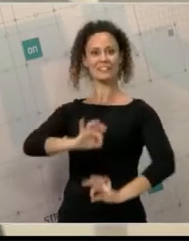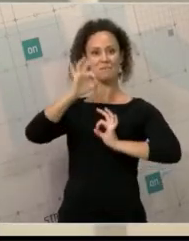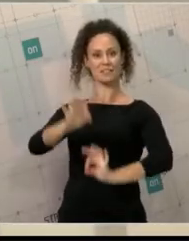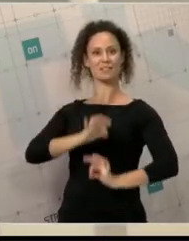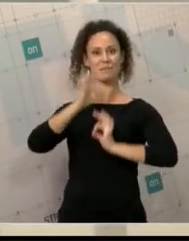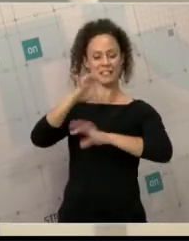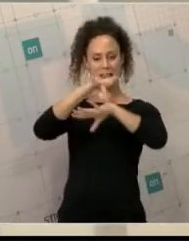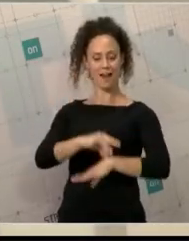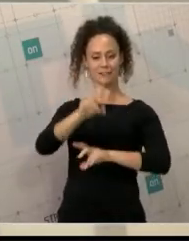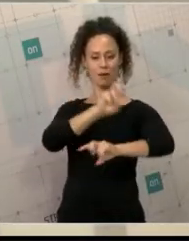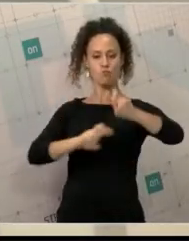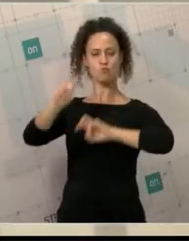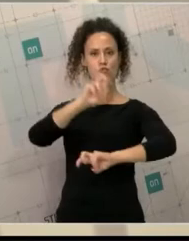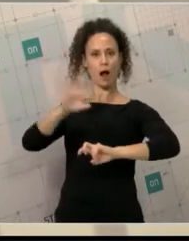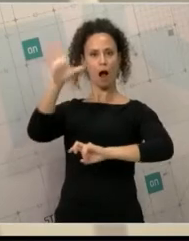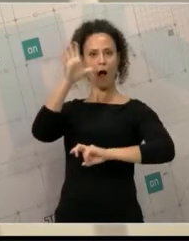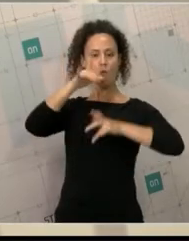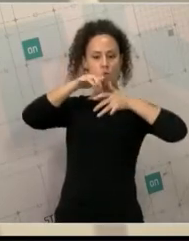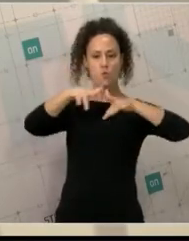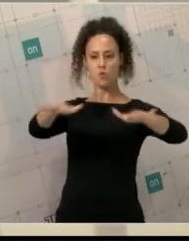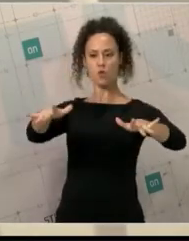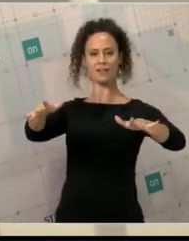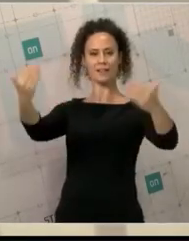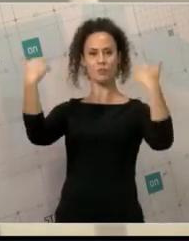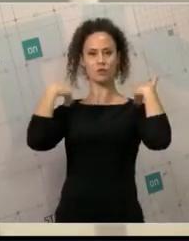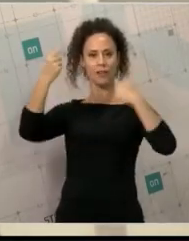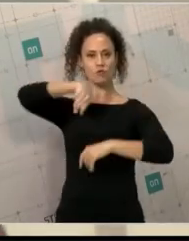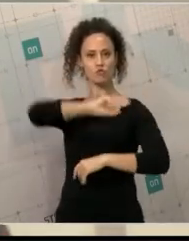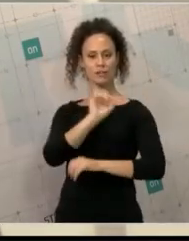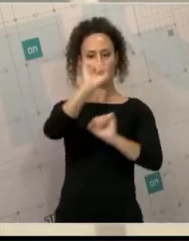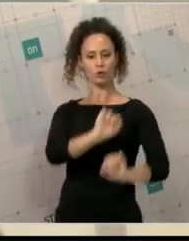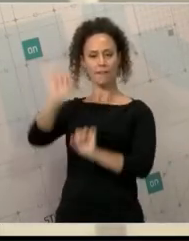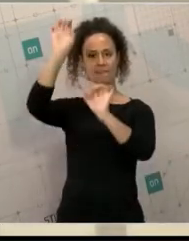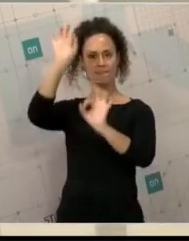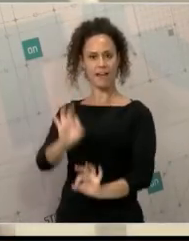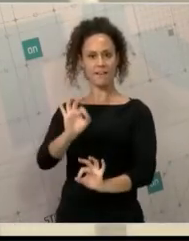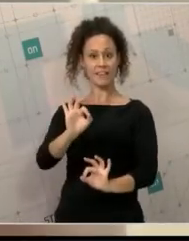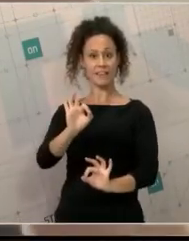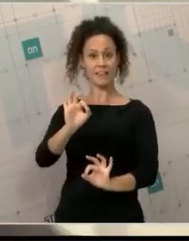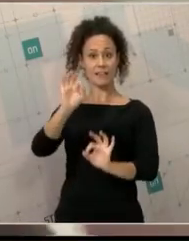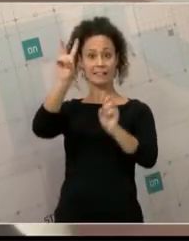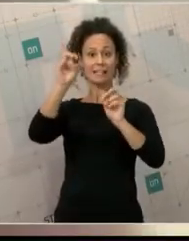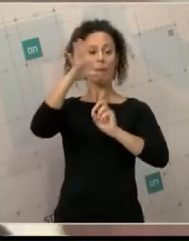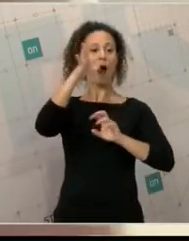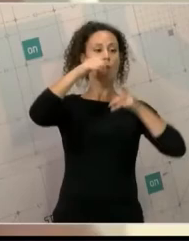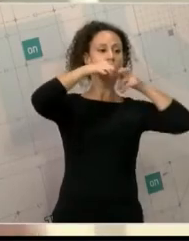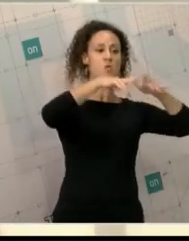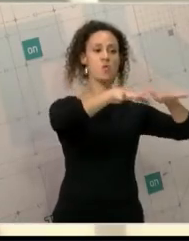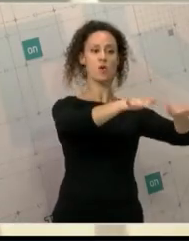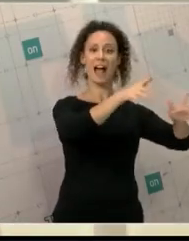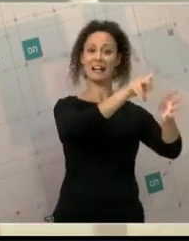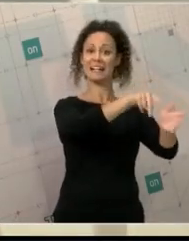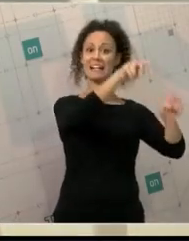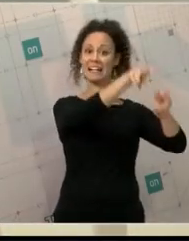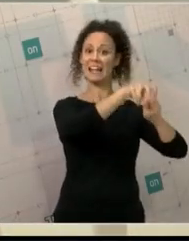nuestra competencia y la tenemos que proteger. Y al riego, si podemos, sabemos que tenemos que ayudar, como hicimos en el año 2017.